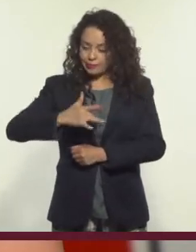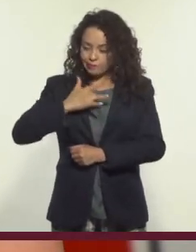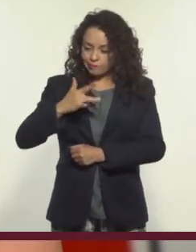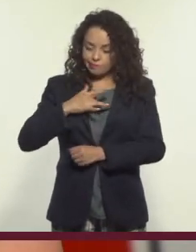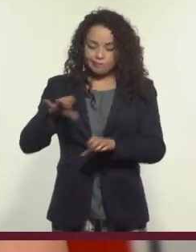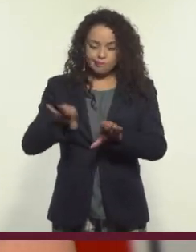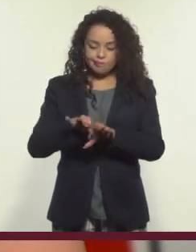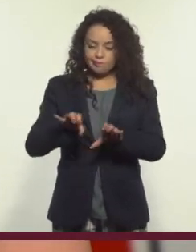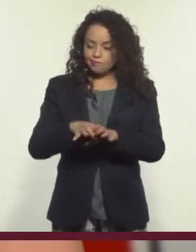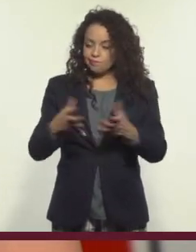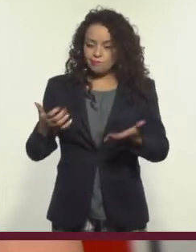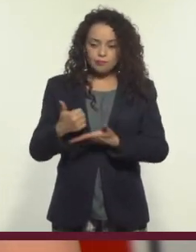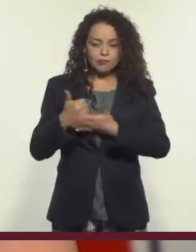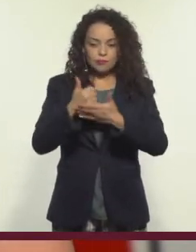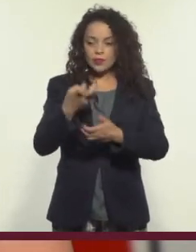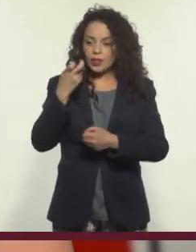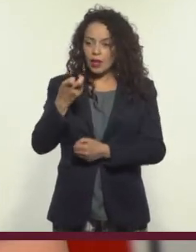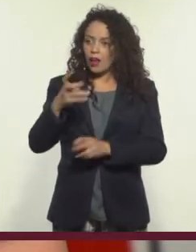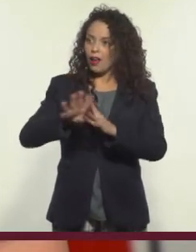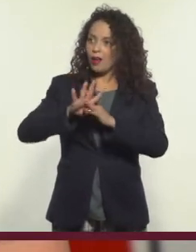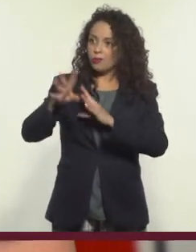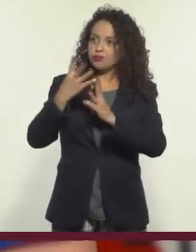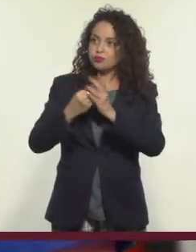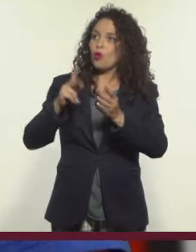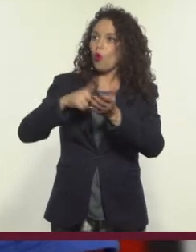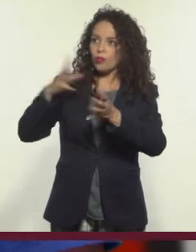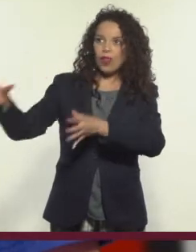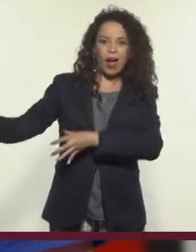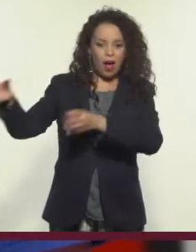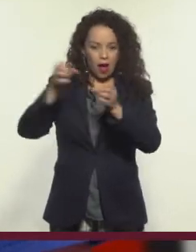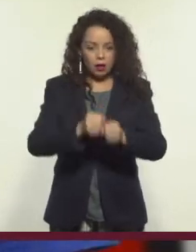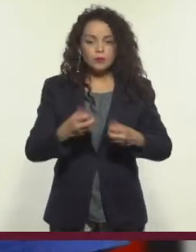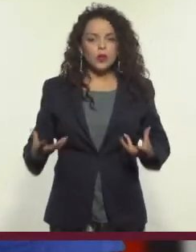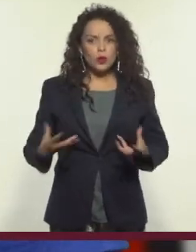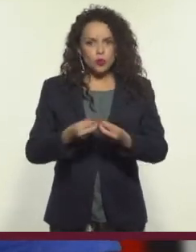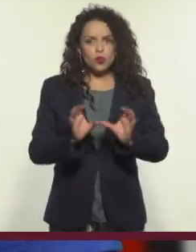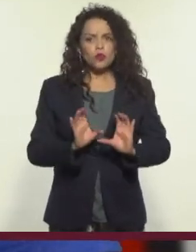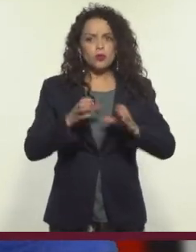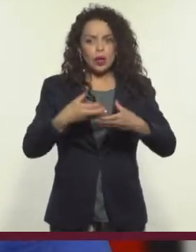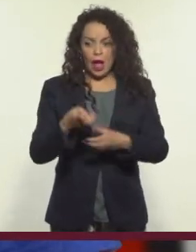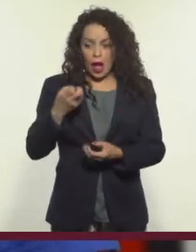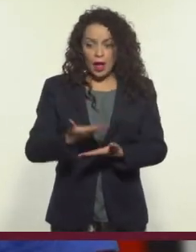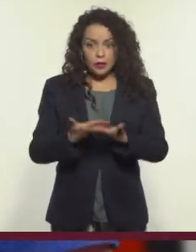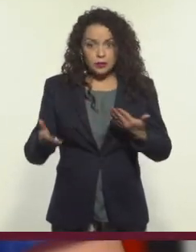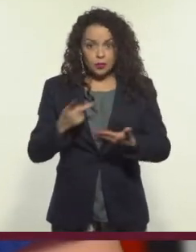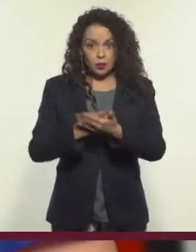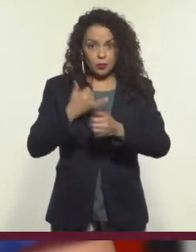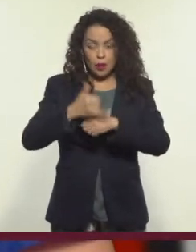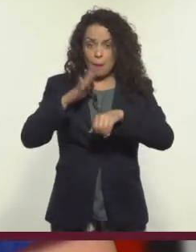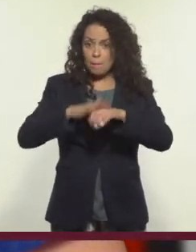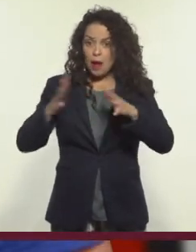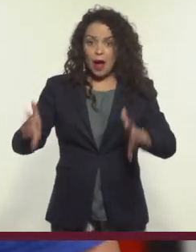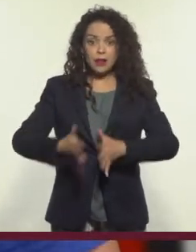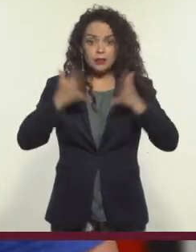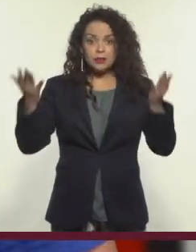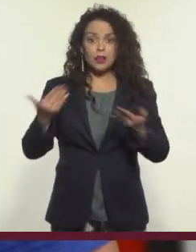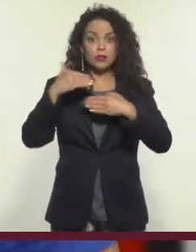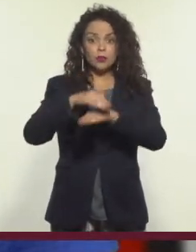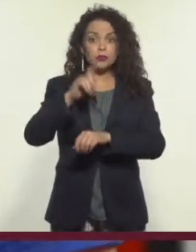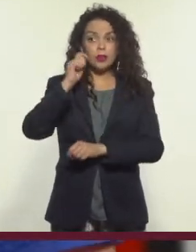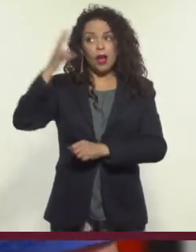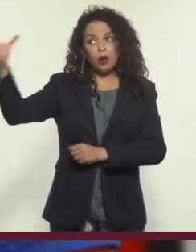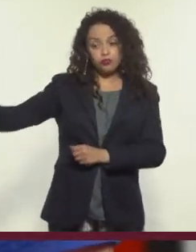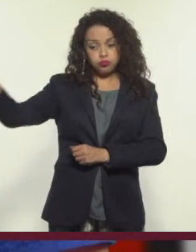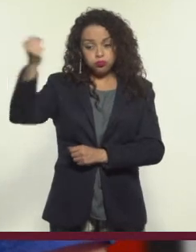la Deportación forman parte de estas comunidades. Y de hecho, este proyecto es a día de hoy el proyecto más grande sobre